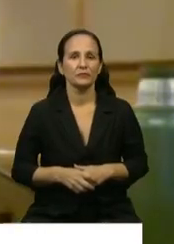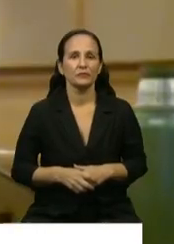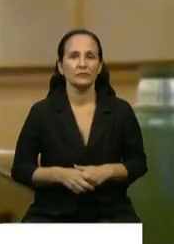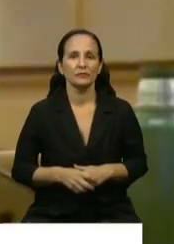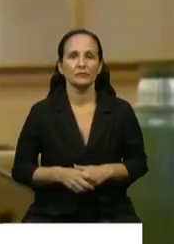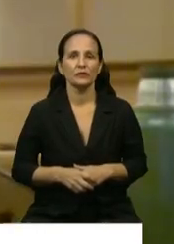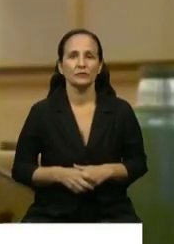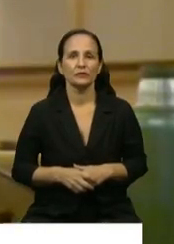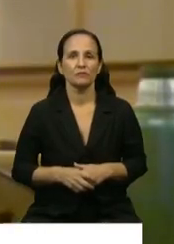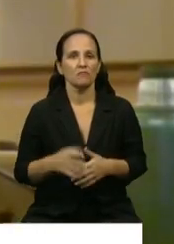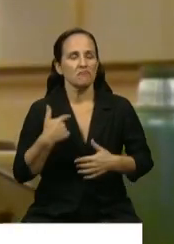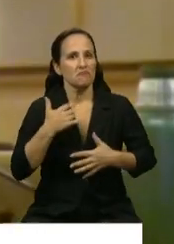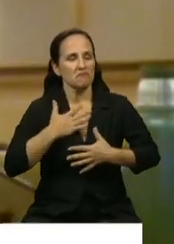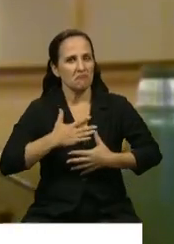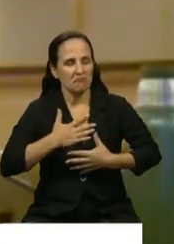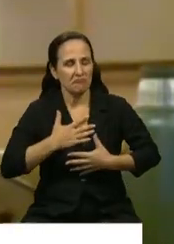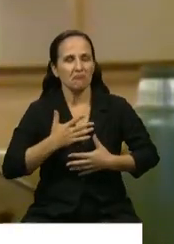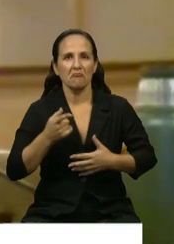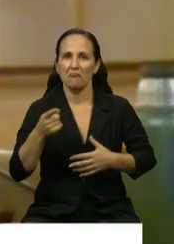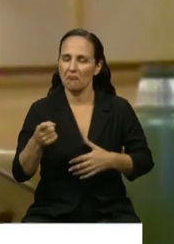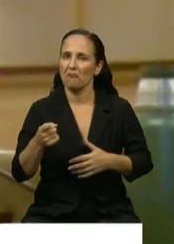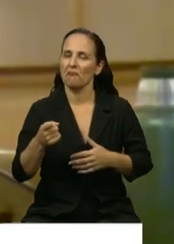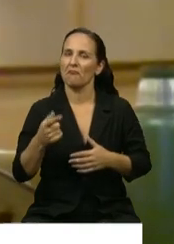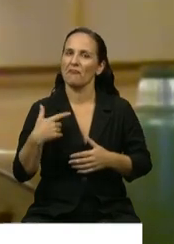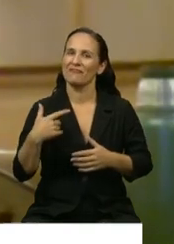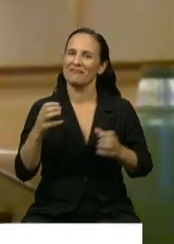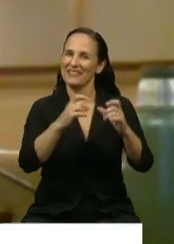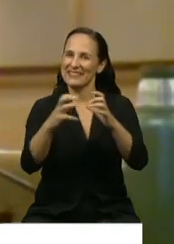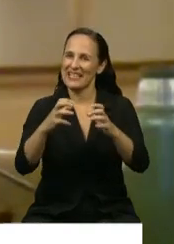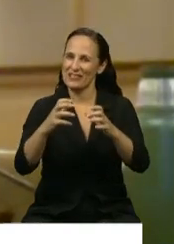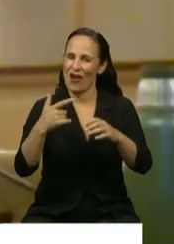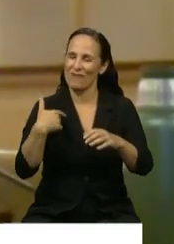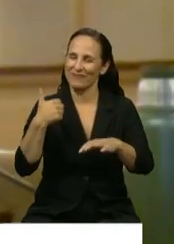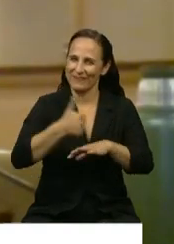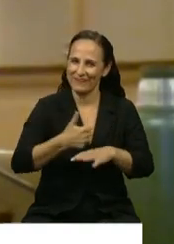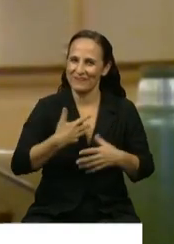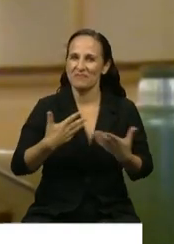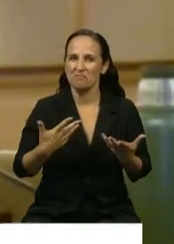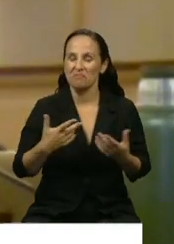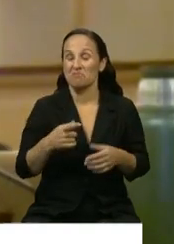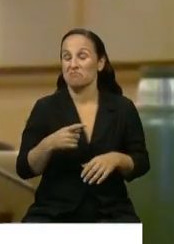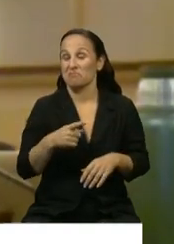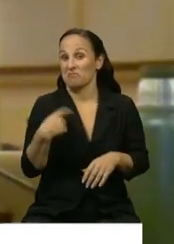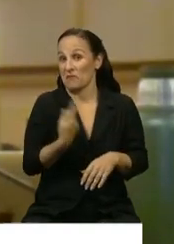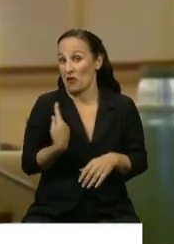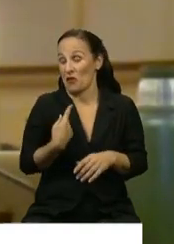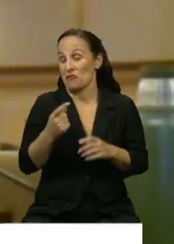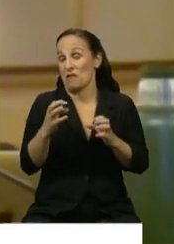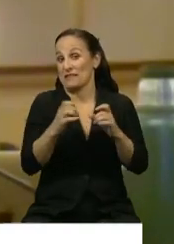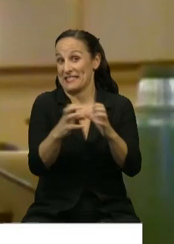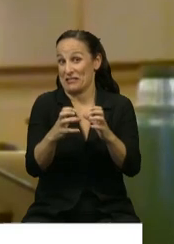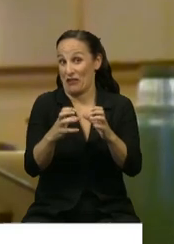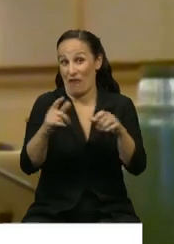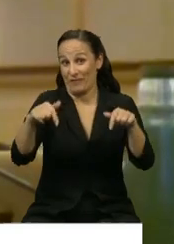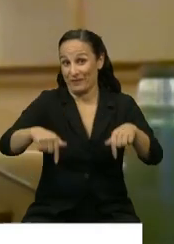Un gusto participar de esta sesión. Nosotros estamos sesionando en este